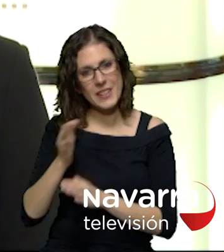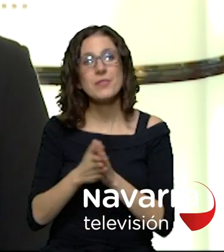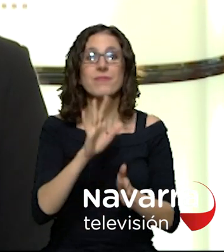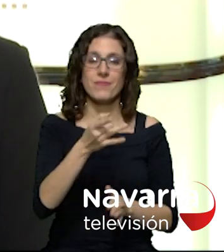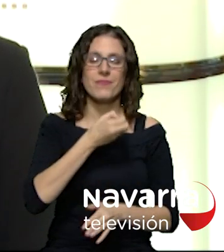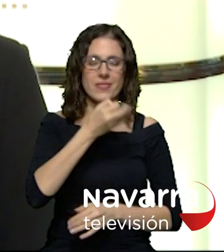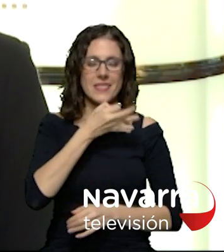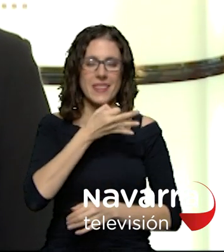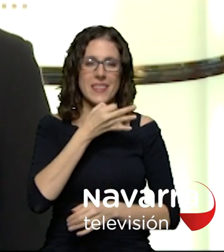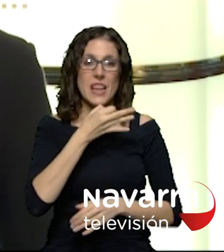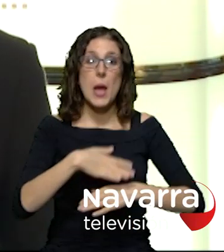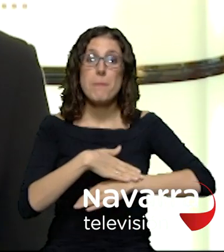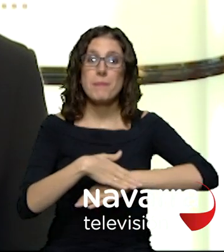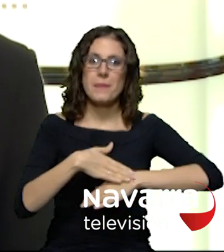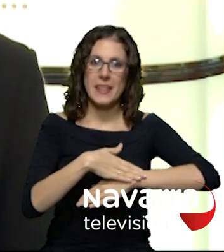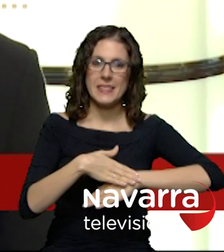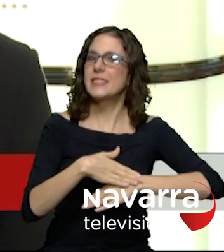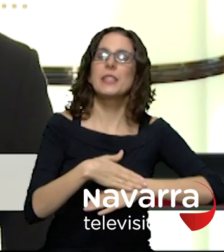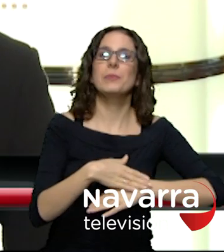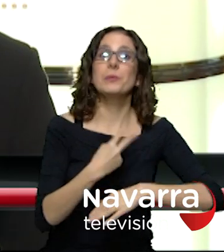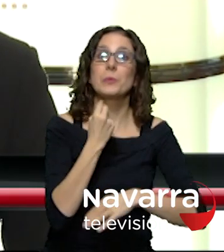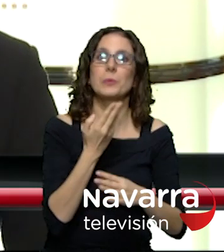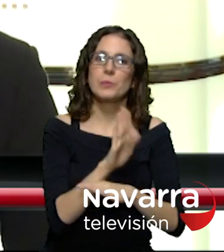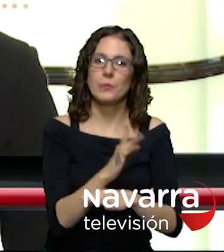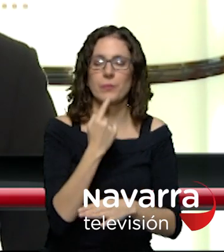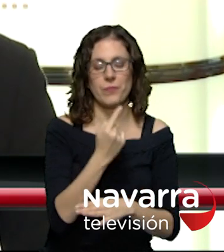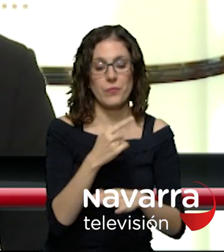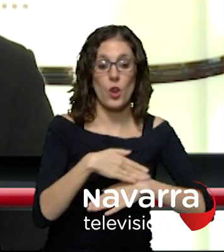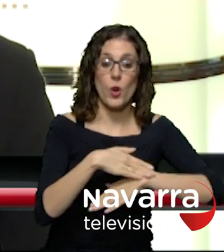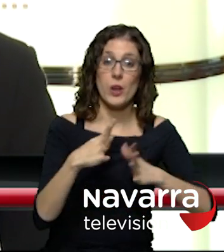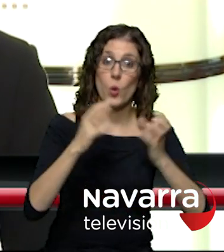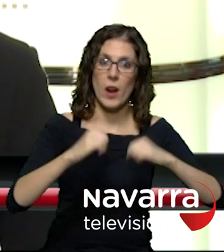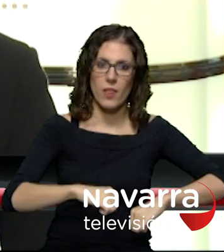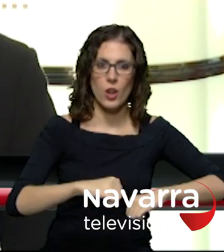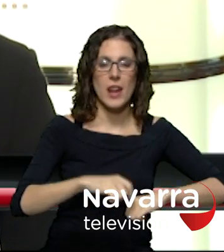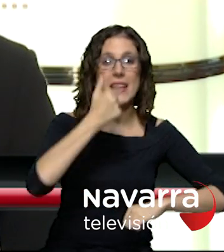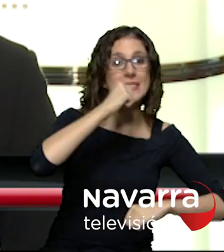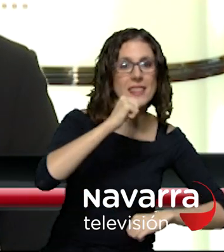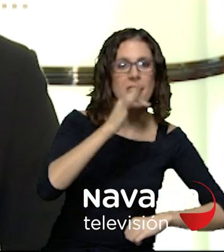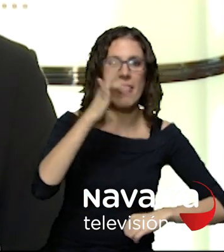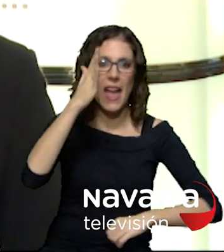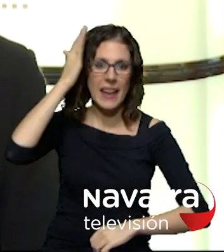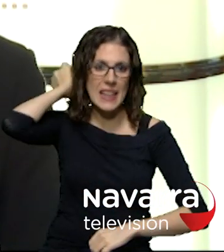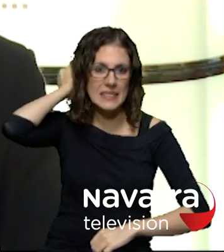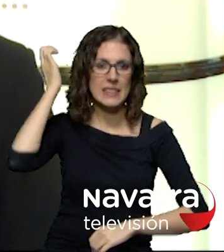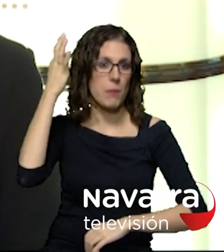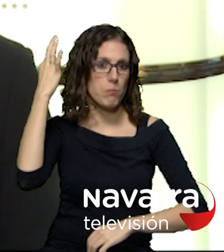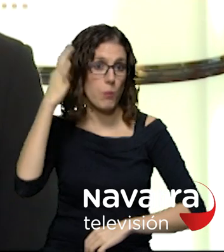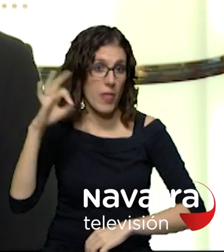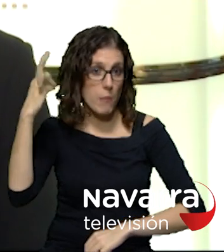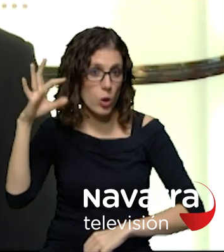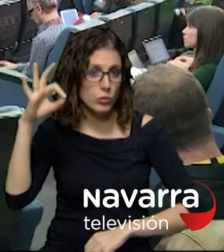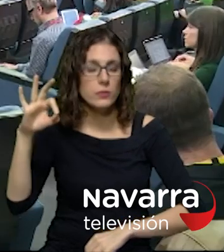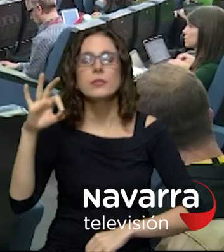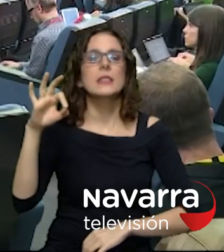celá ha hecho referencia a ese gobierno de coalición entre pedro sánchez y la formación de pablo iglesias de unidas podemos ha dicho